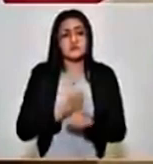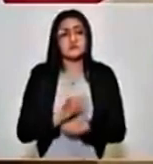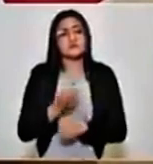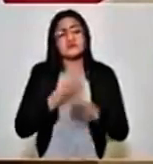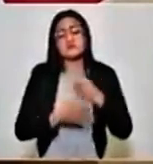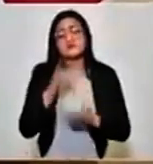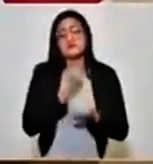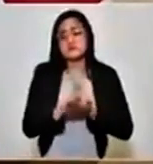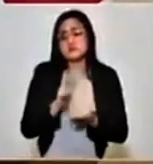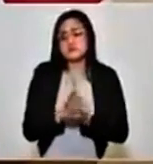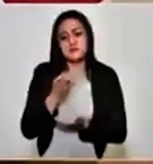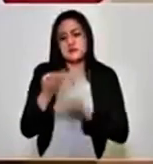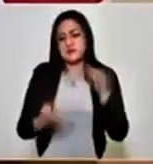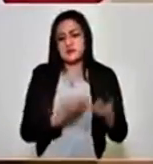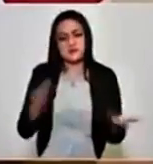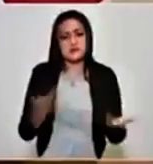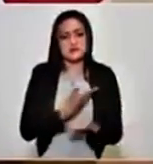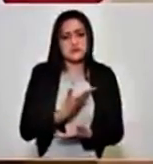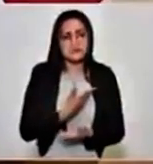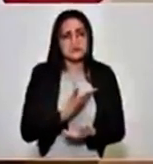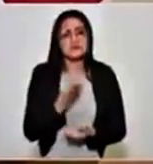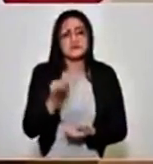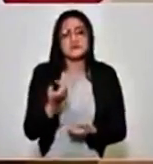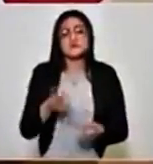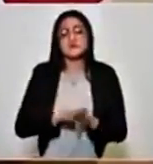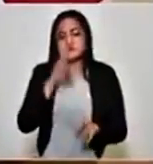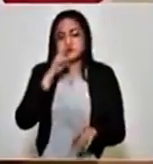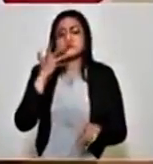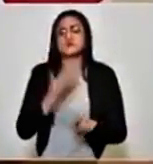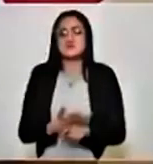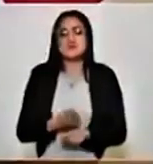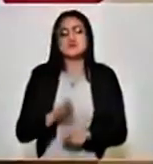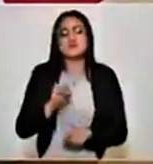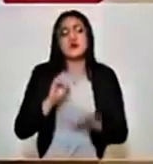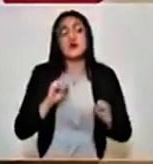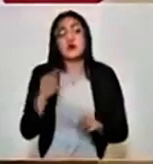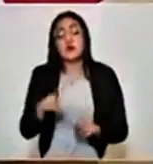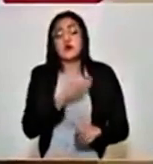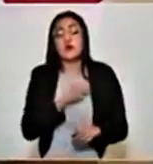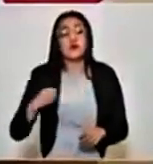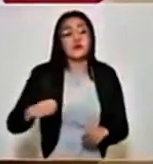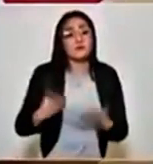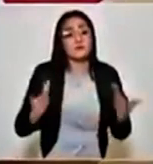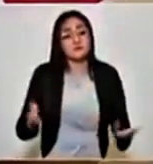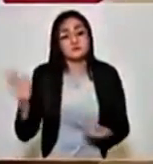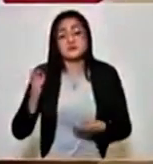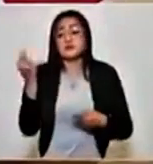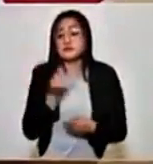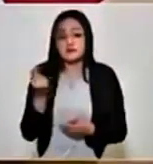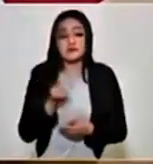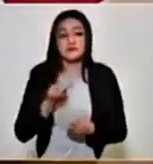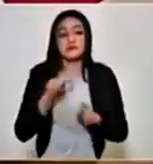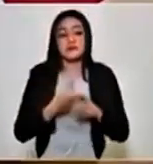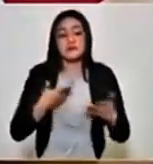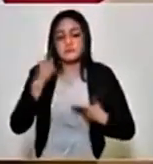condiciones de higiene, todo lo que implica un acto de responsabilidad y obligadamente necesario de